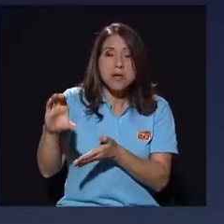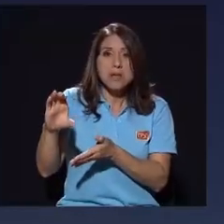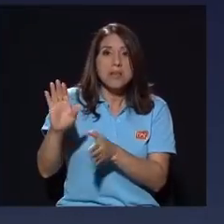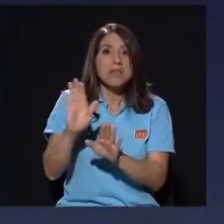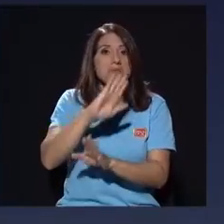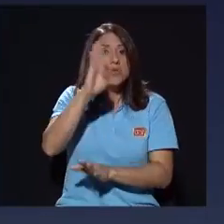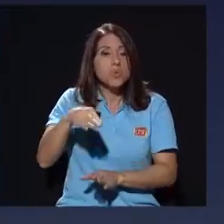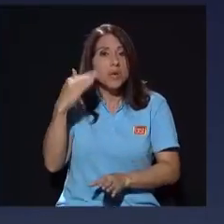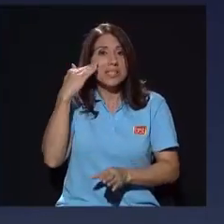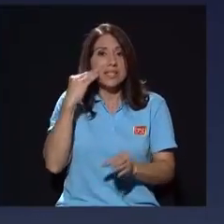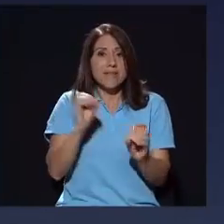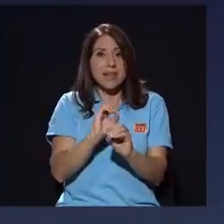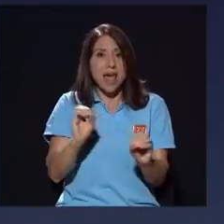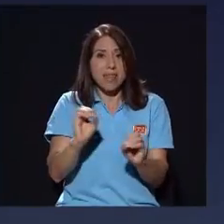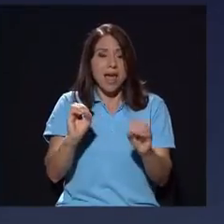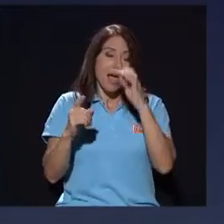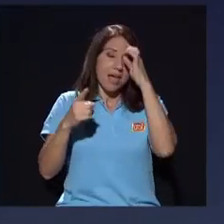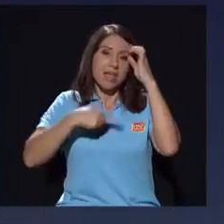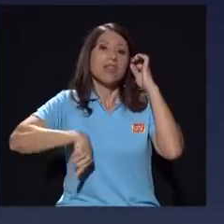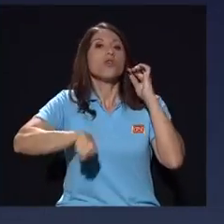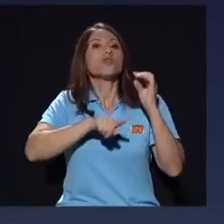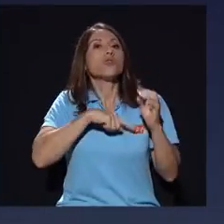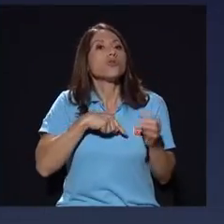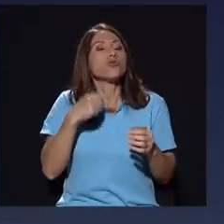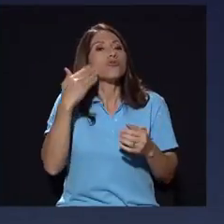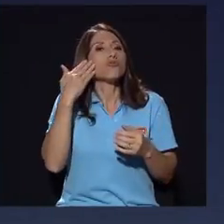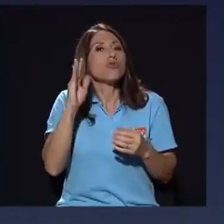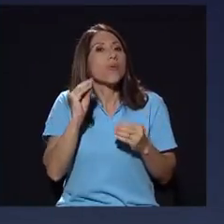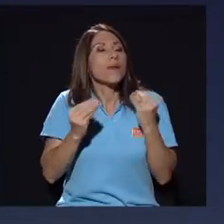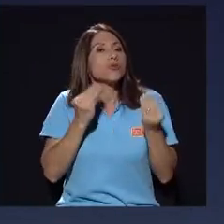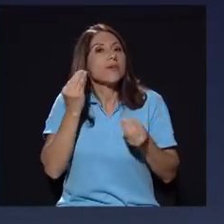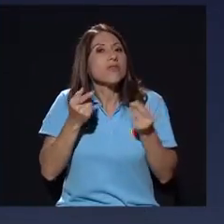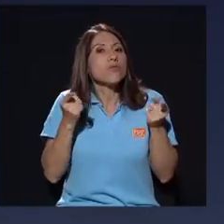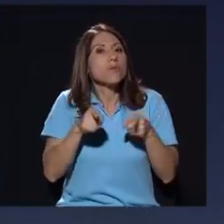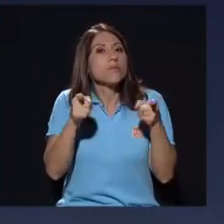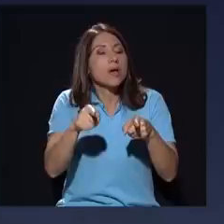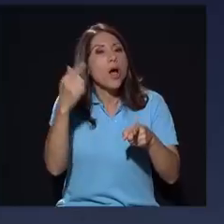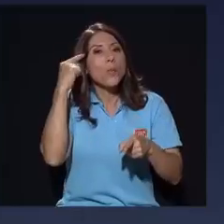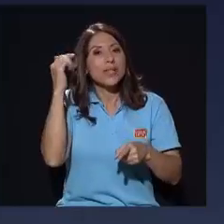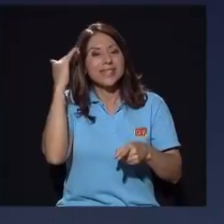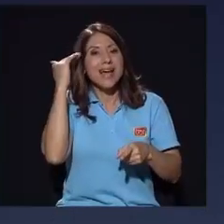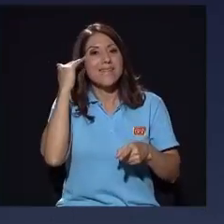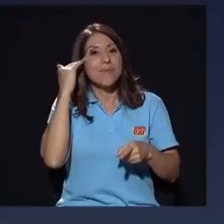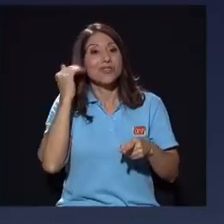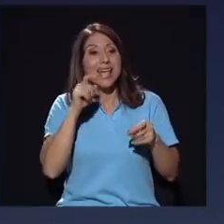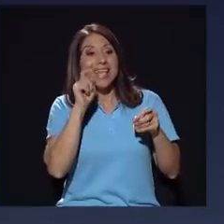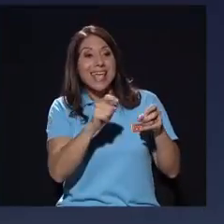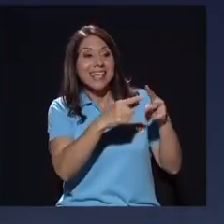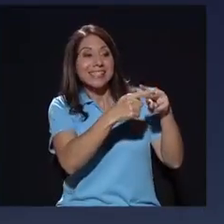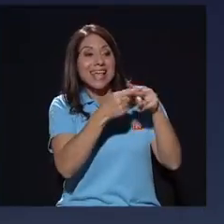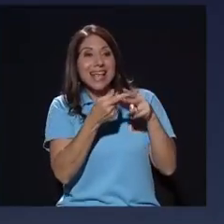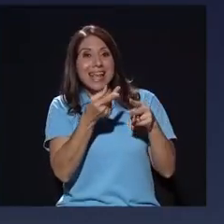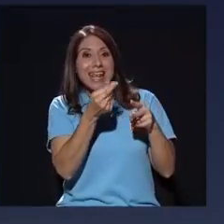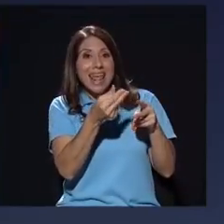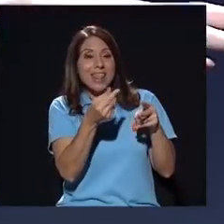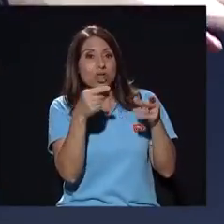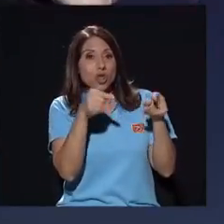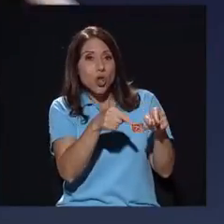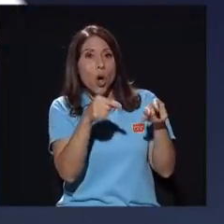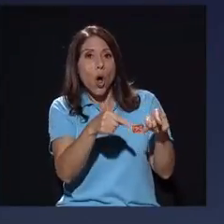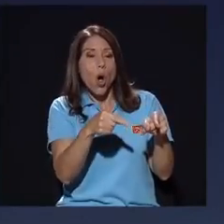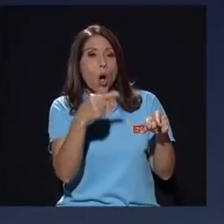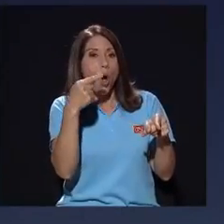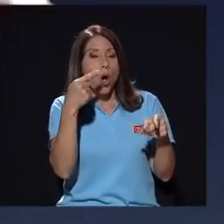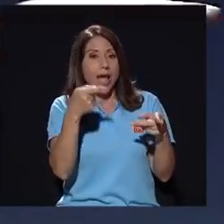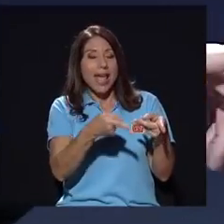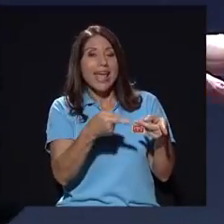pasando todo lo que ha pasado, ¿verdad? Porque estamos claros en que el crédito es un tema dentro de una pirámide de temas que, como bien ahora